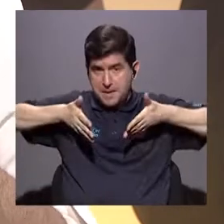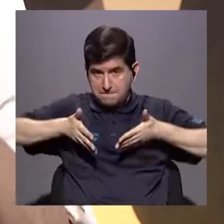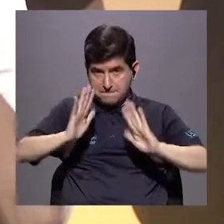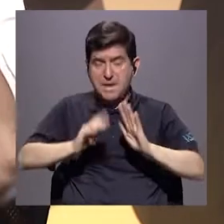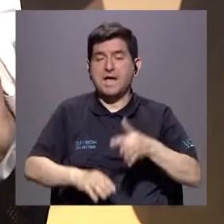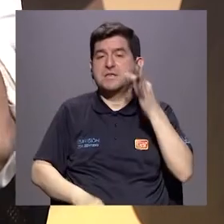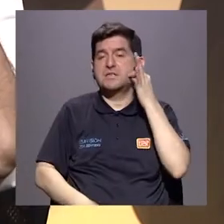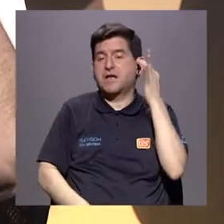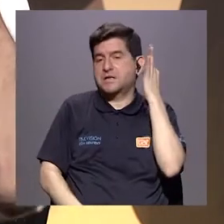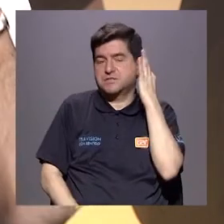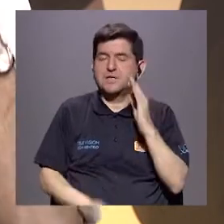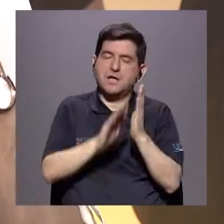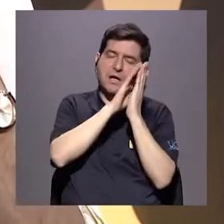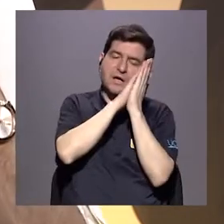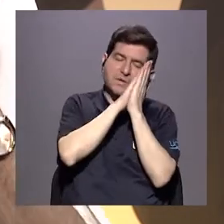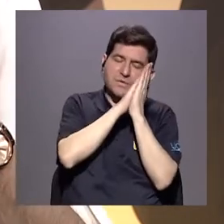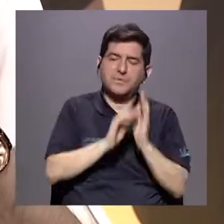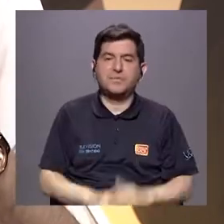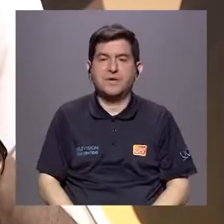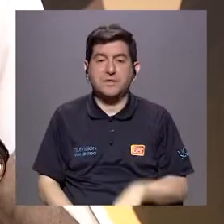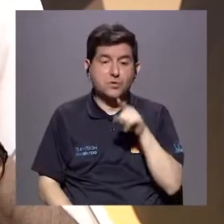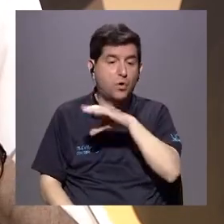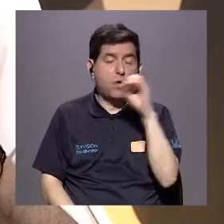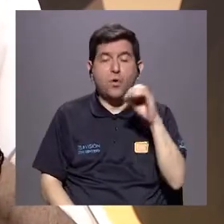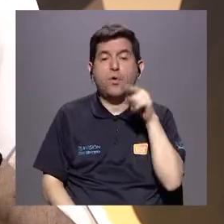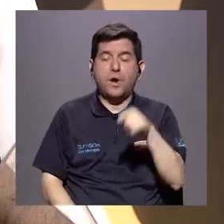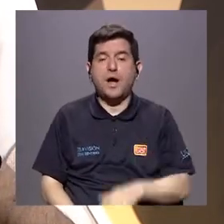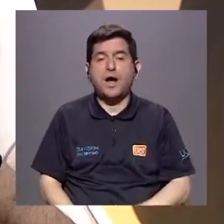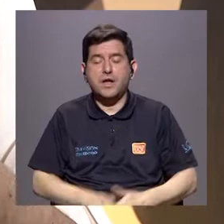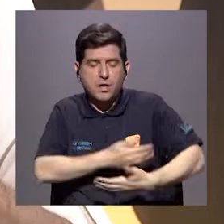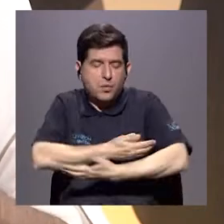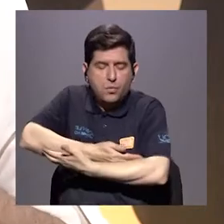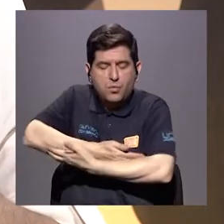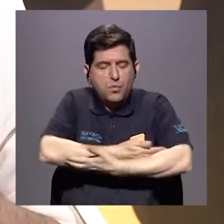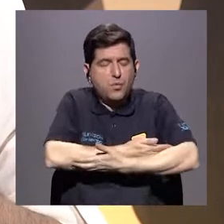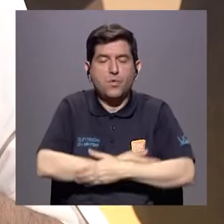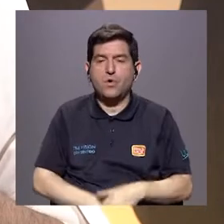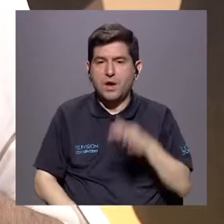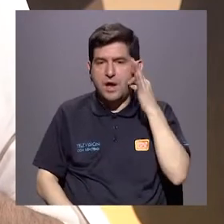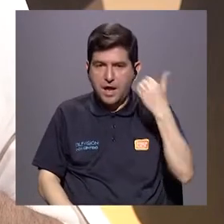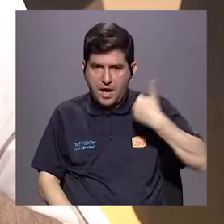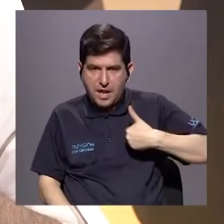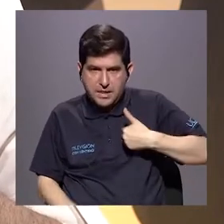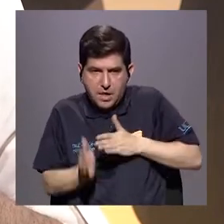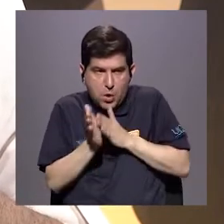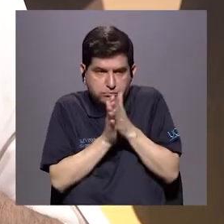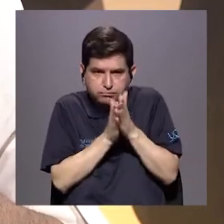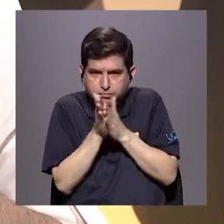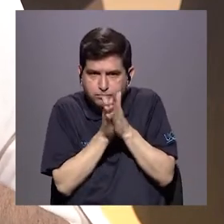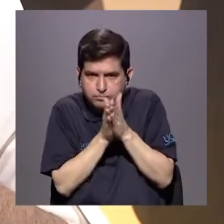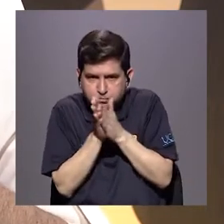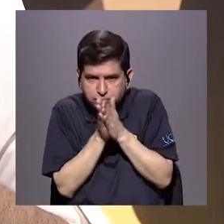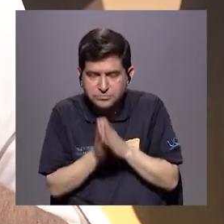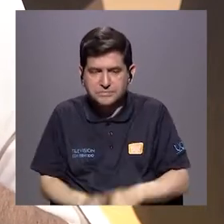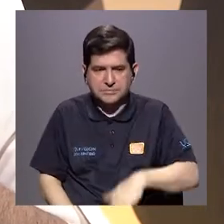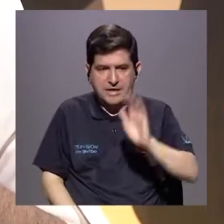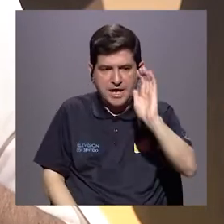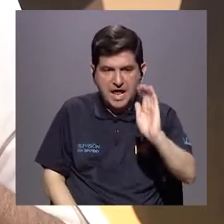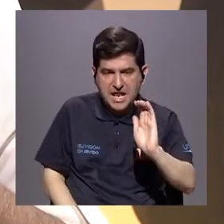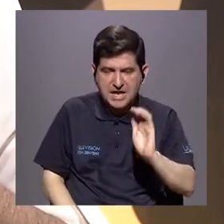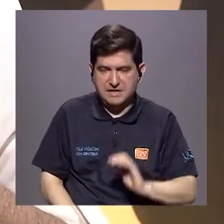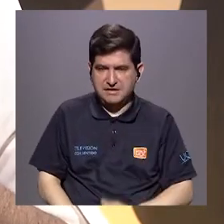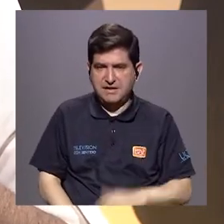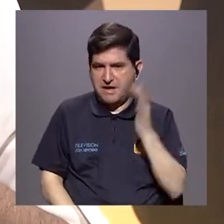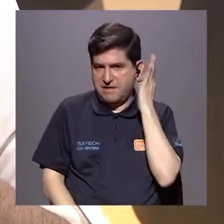la tía estaba durmiendo al bebé, el tío, por ejemplo, aprovecha de la niñita